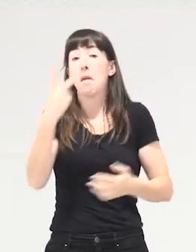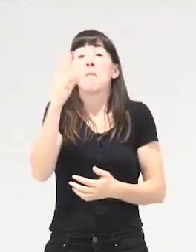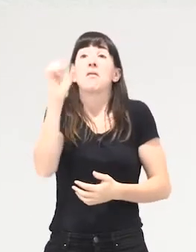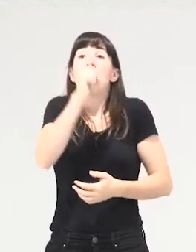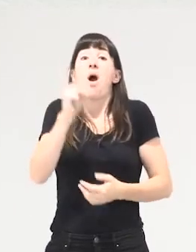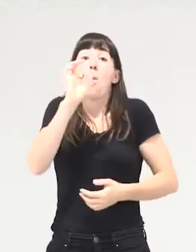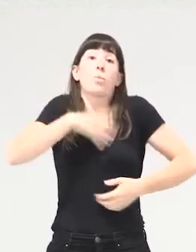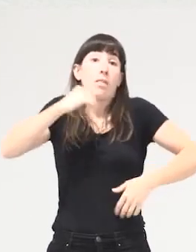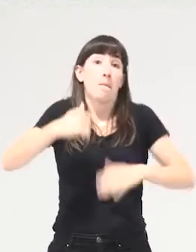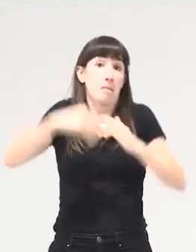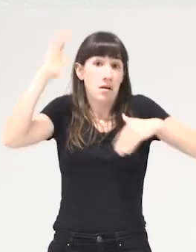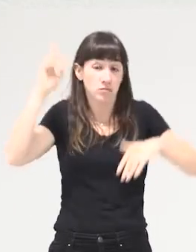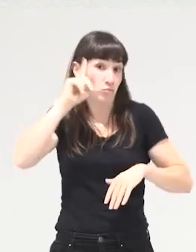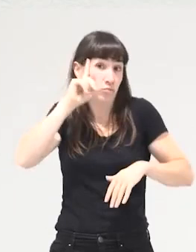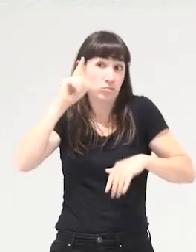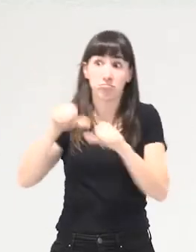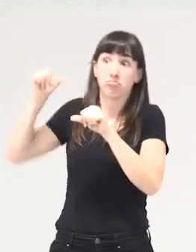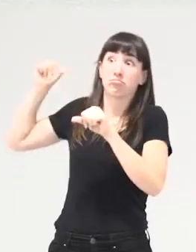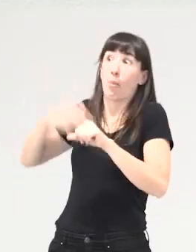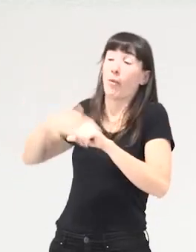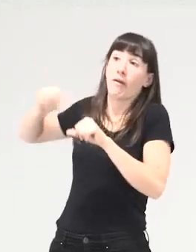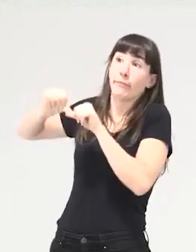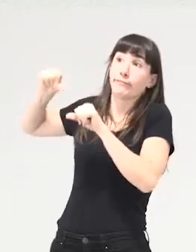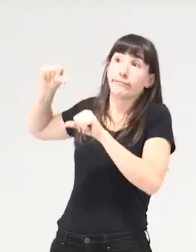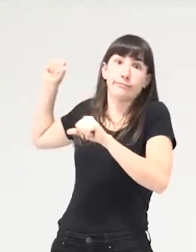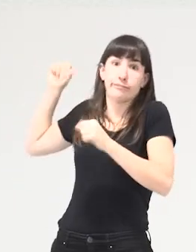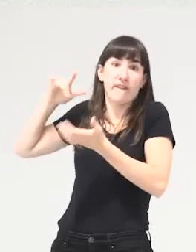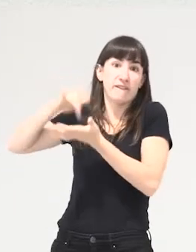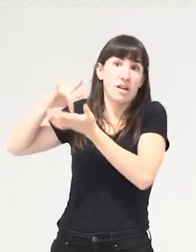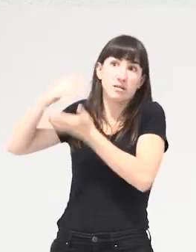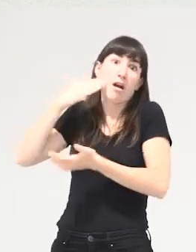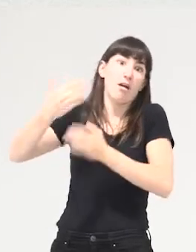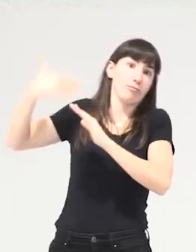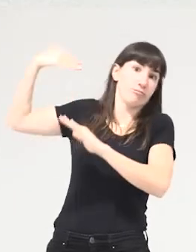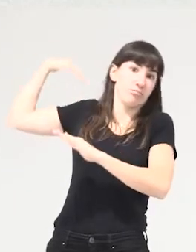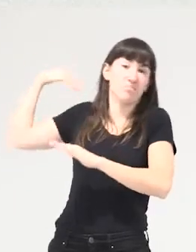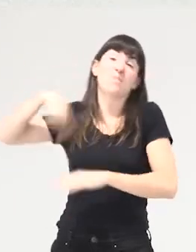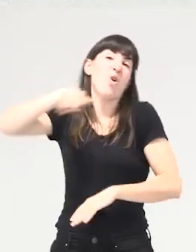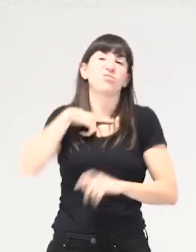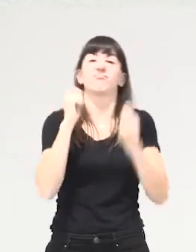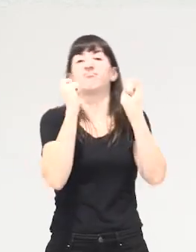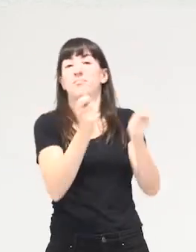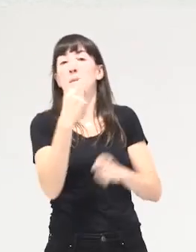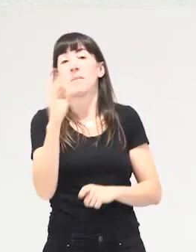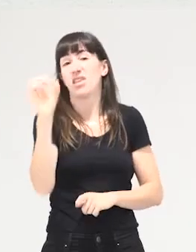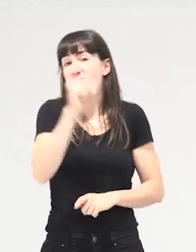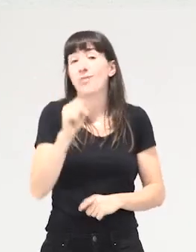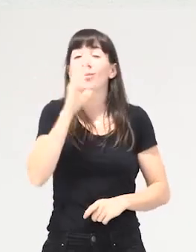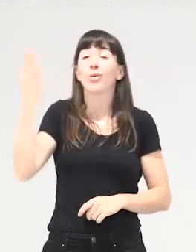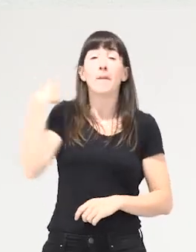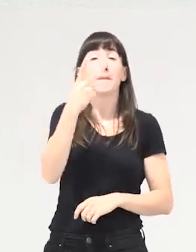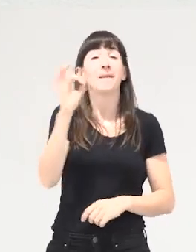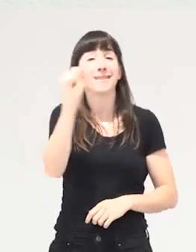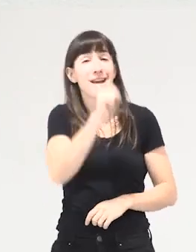podríamos fechar los inicios, entre comillas, de la economía feminista en cualquier otra fecha, ¿no? Dijimos lo de 20 años porque hace 20 años se publicó el